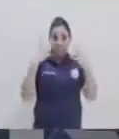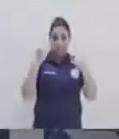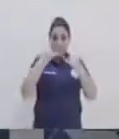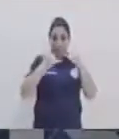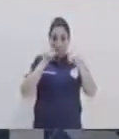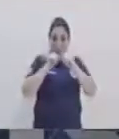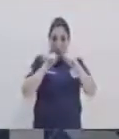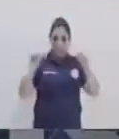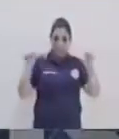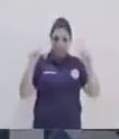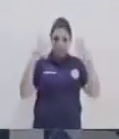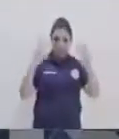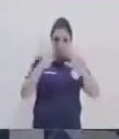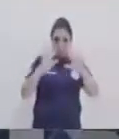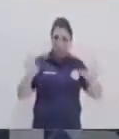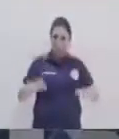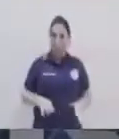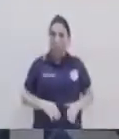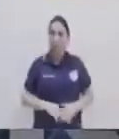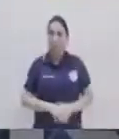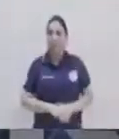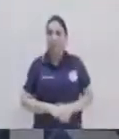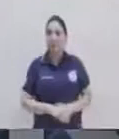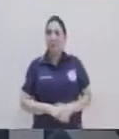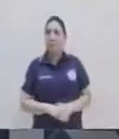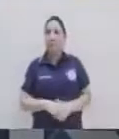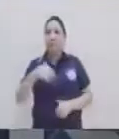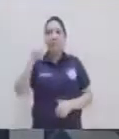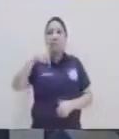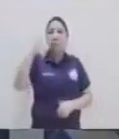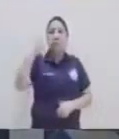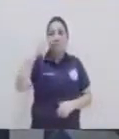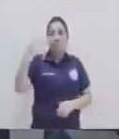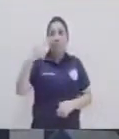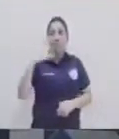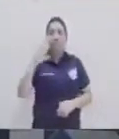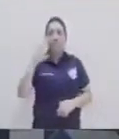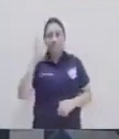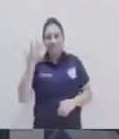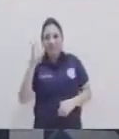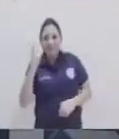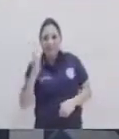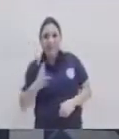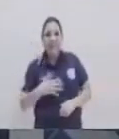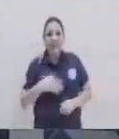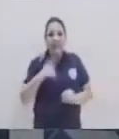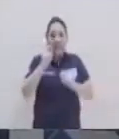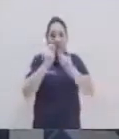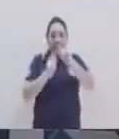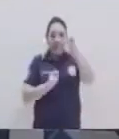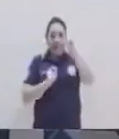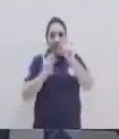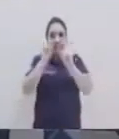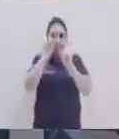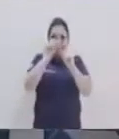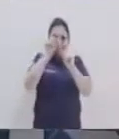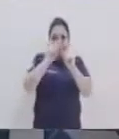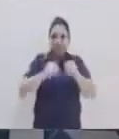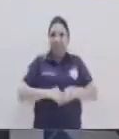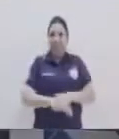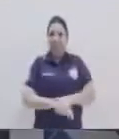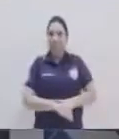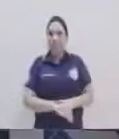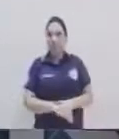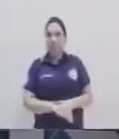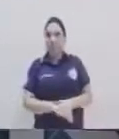nuestra hoja acá, con nuestra línea recta, vamos a medir, calculando que sea al centro, vamos a colocar un punto.